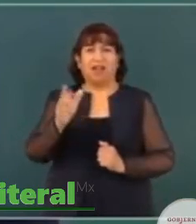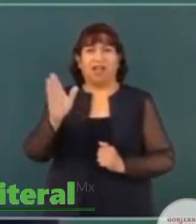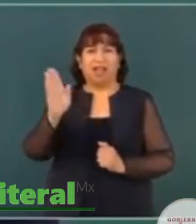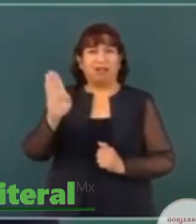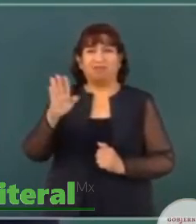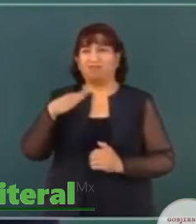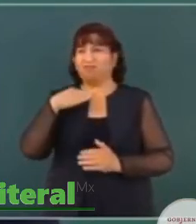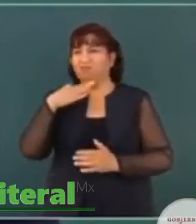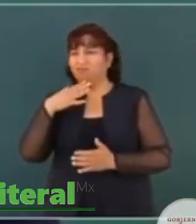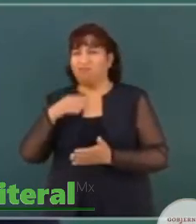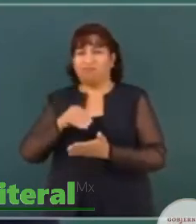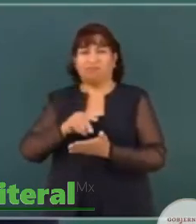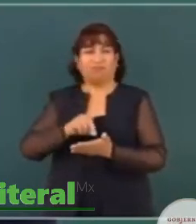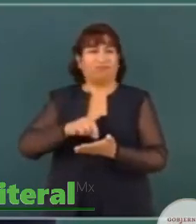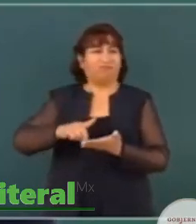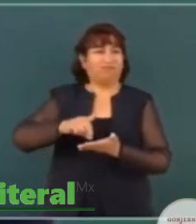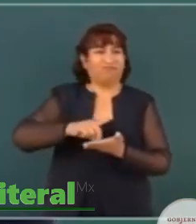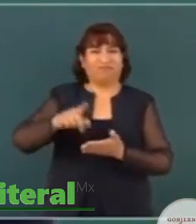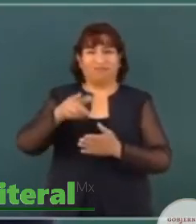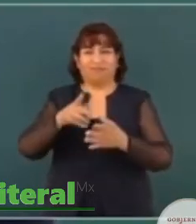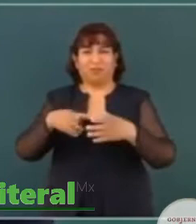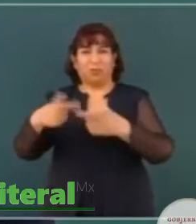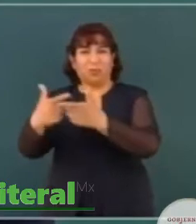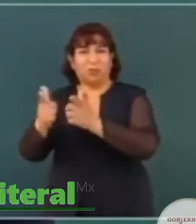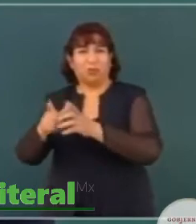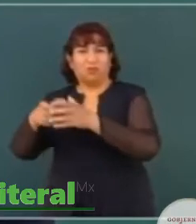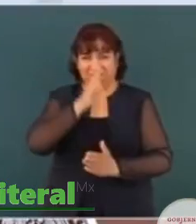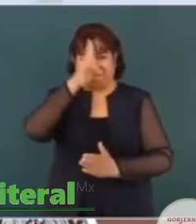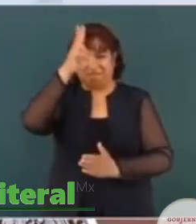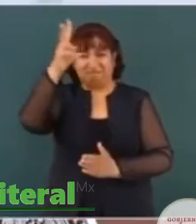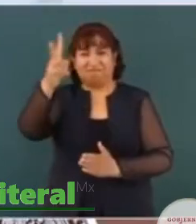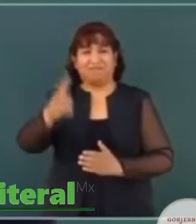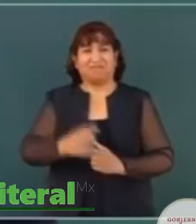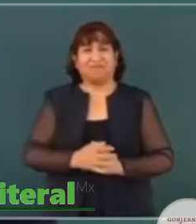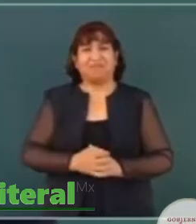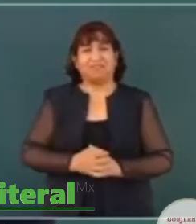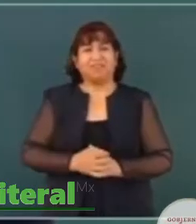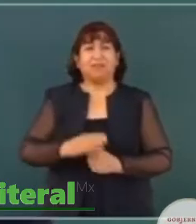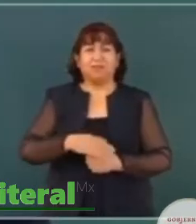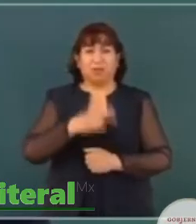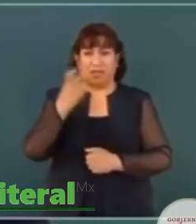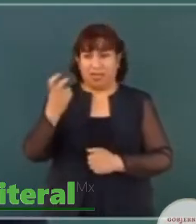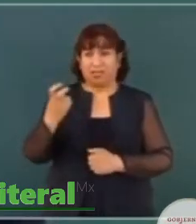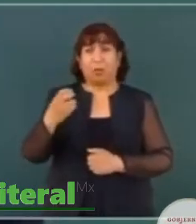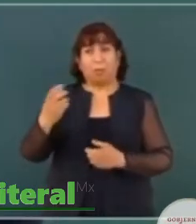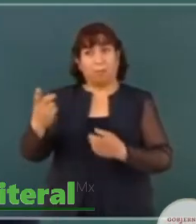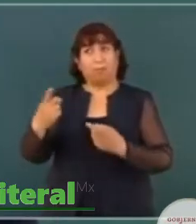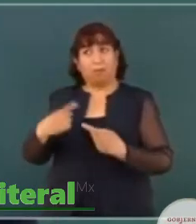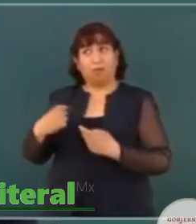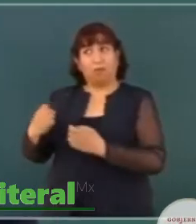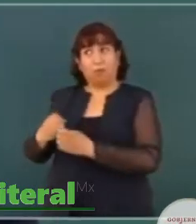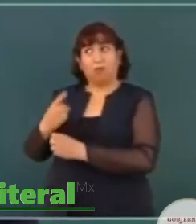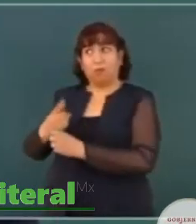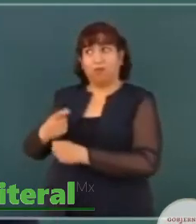de la corrupción de México, porque esto también me da oportunidad